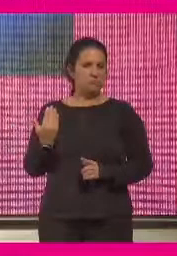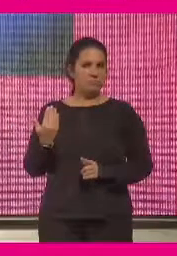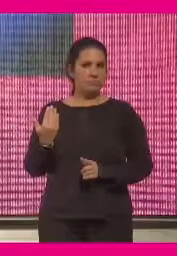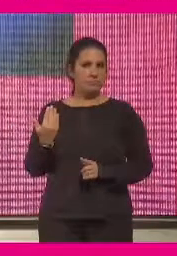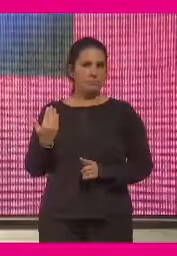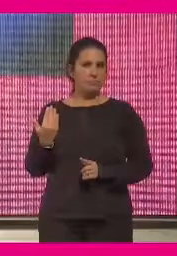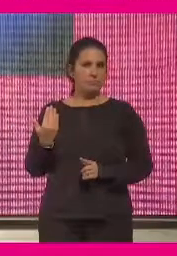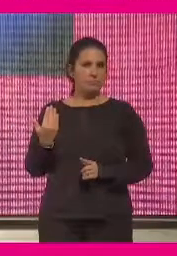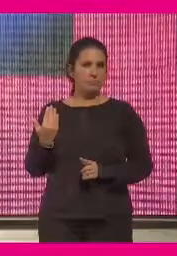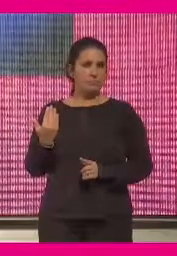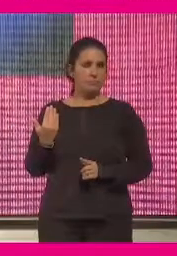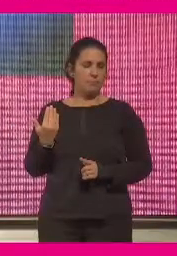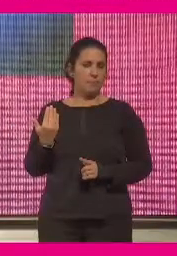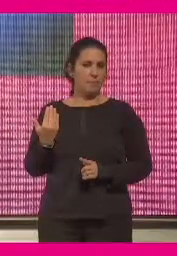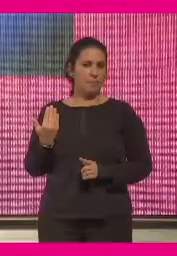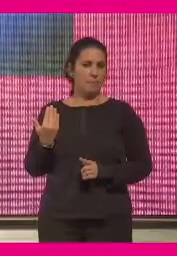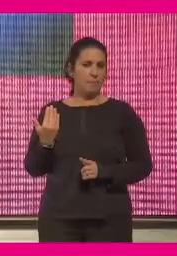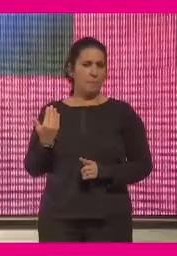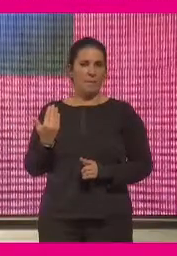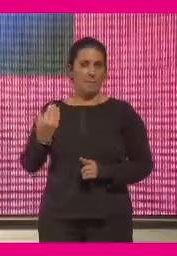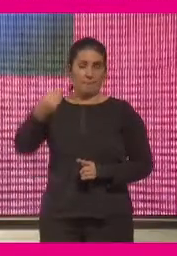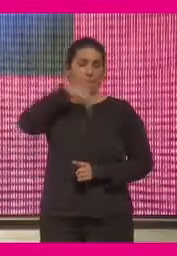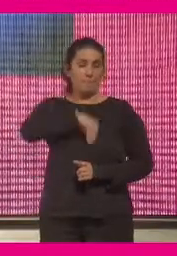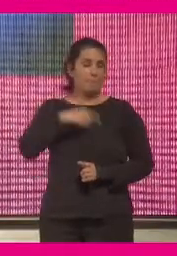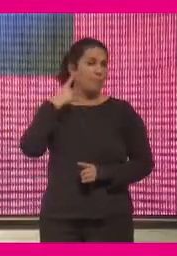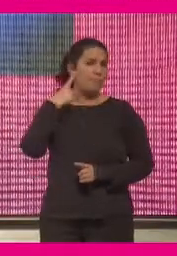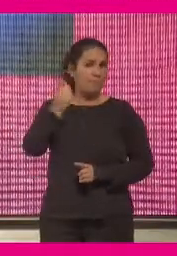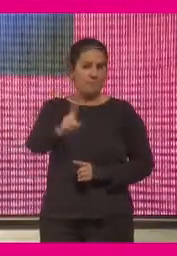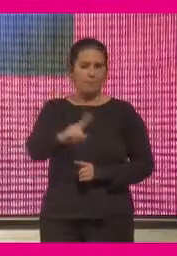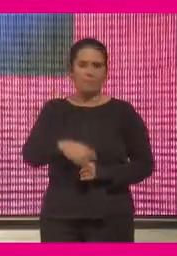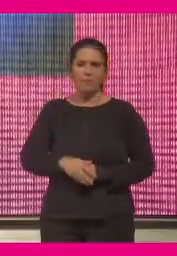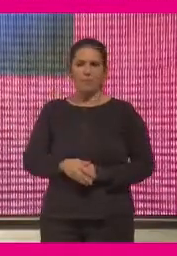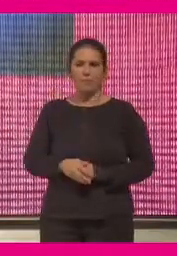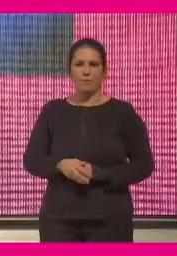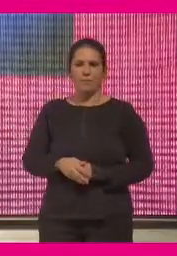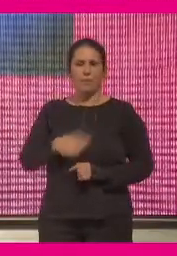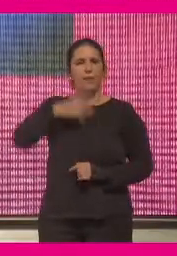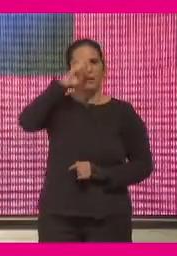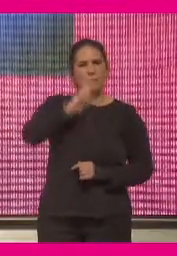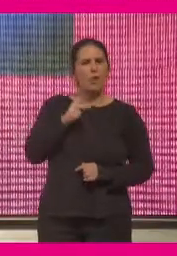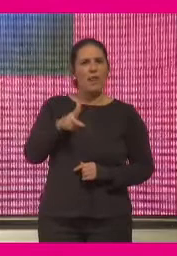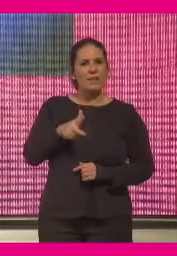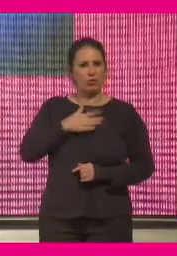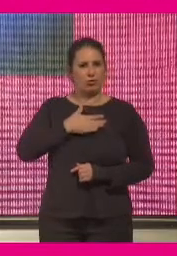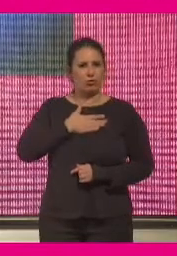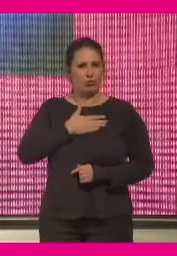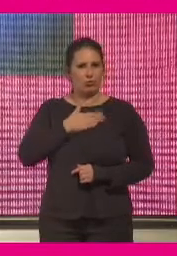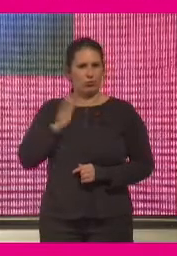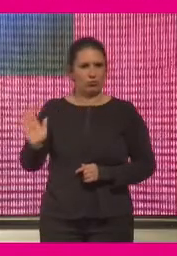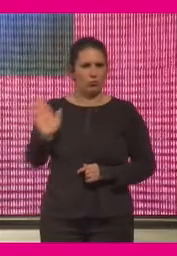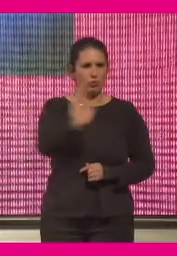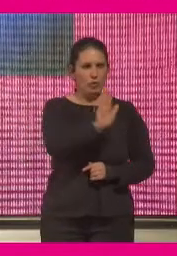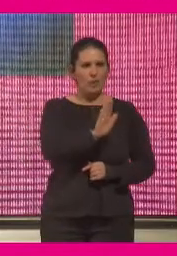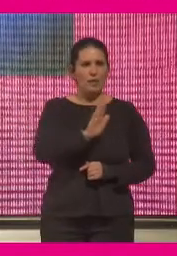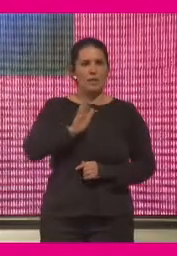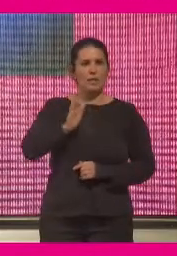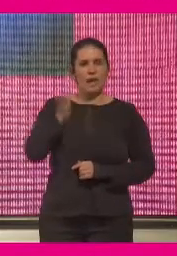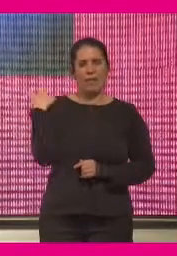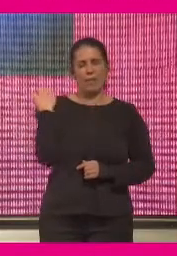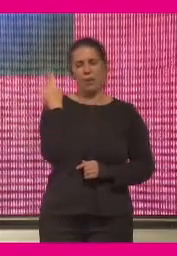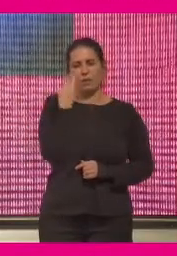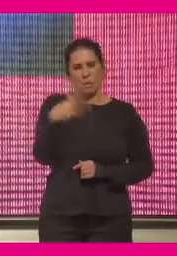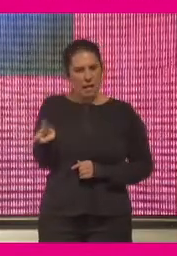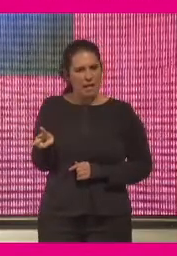poniendo a la persona en el centro y respetando los derechos adquiridos. Y en ese sentido, hace escasamente dos semanas